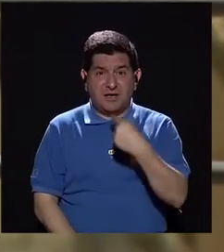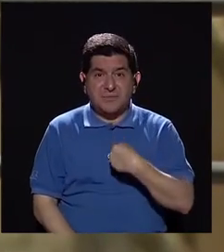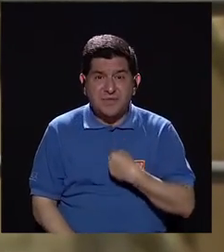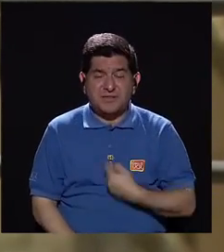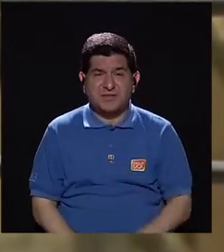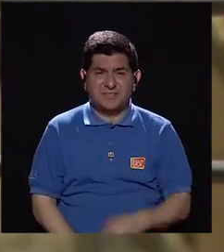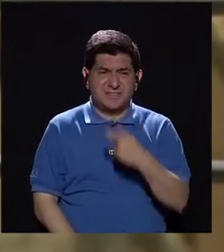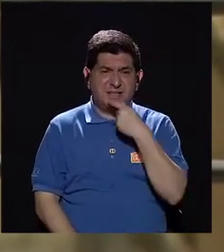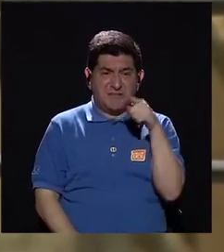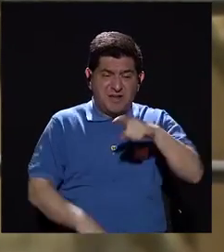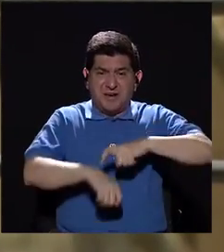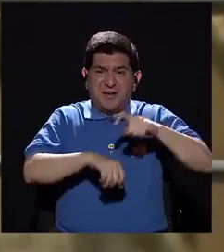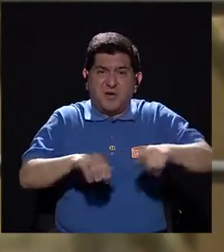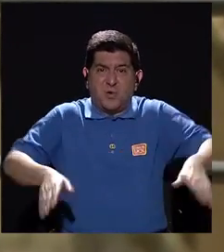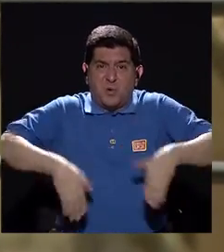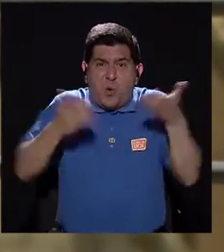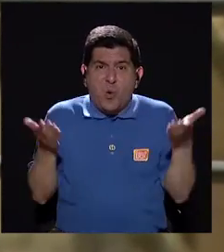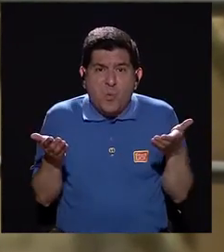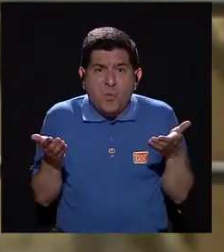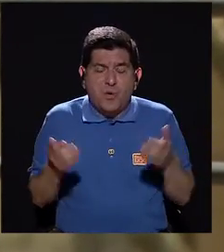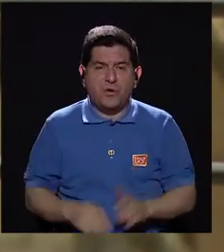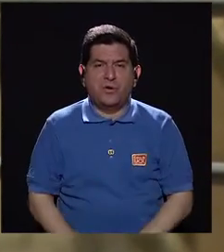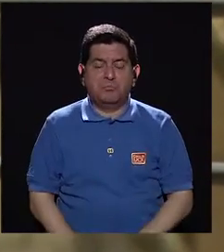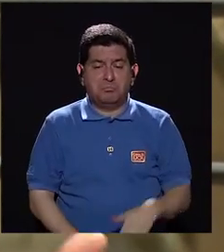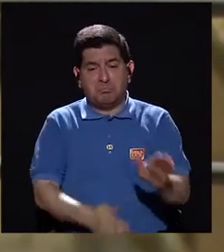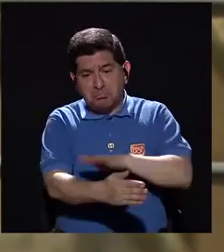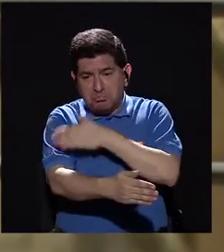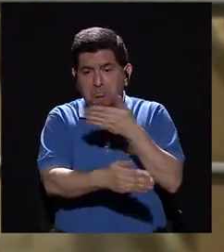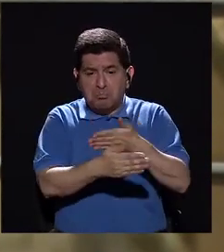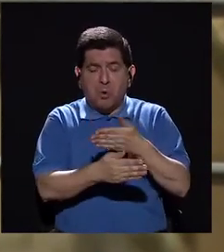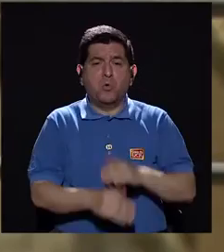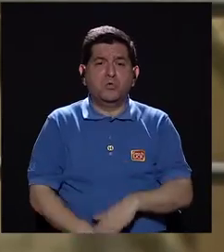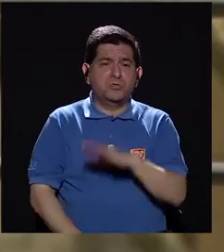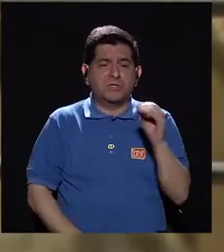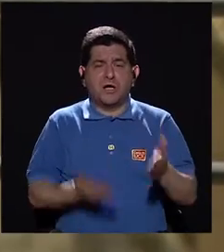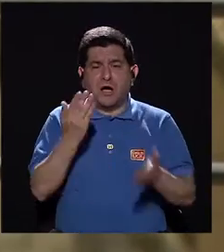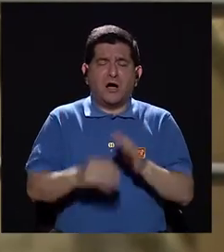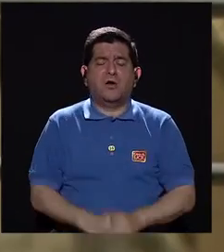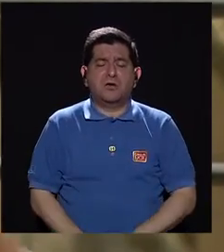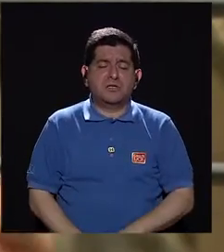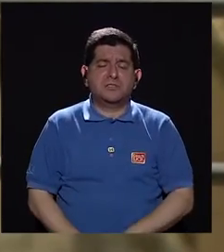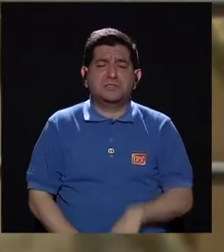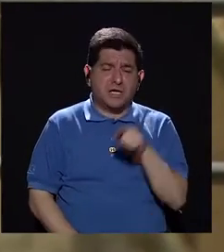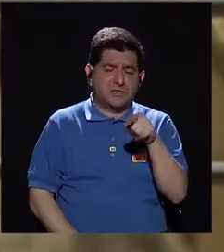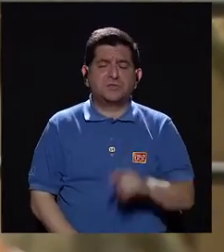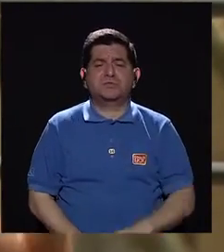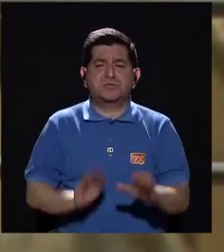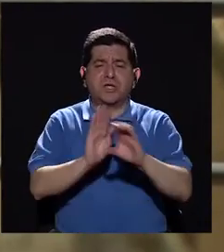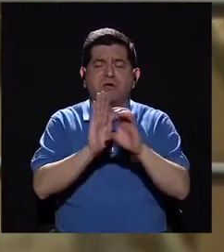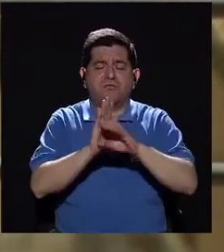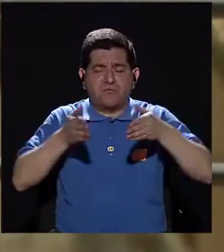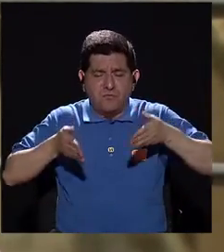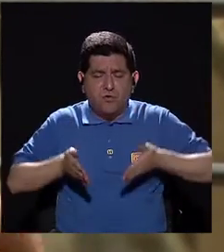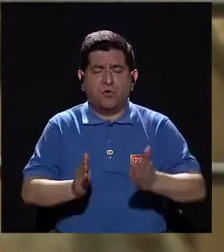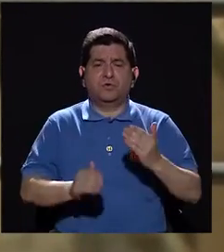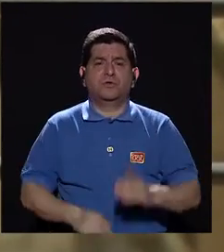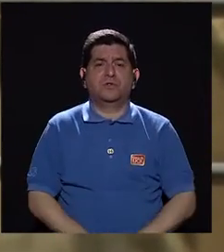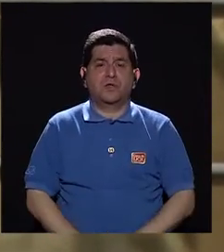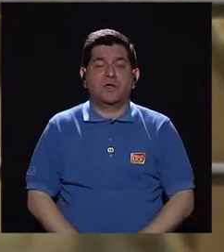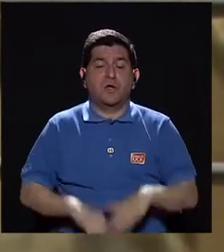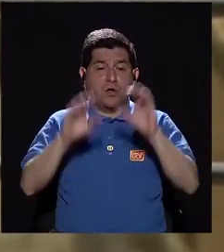Usted me dice, ¿cómo yo me voy a reír en una presa? Bueno, ponga una música que le gusta, un audiolibro, lleve la foto de su hijo o de alguien